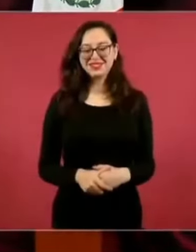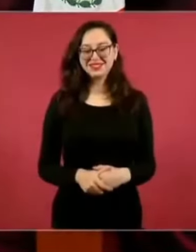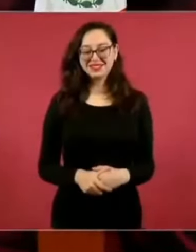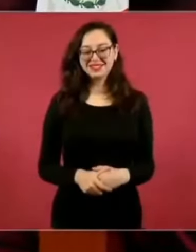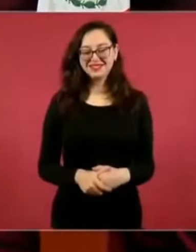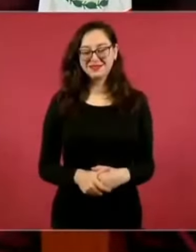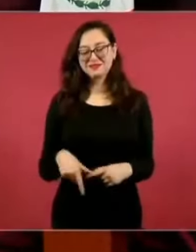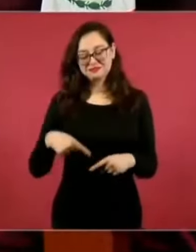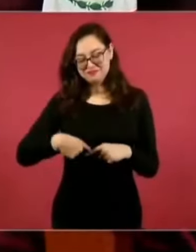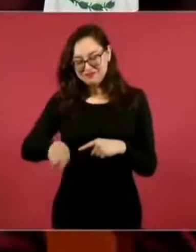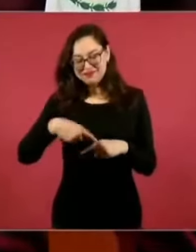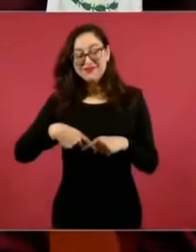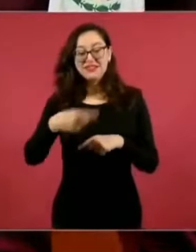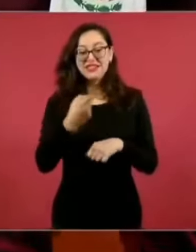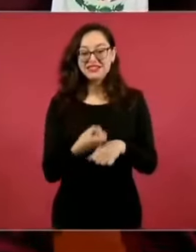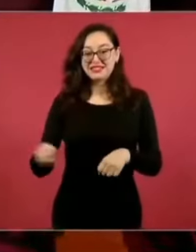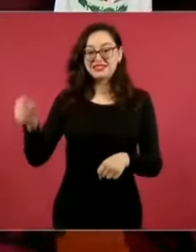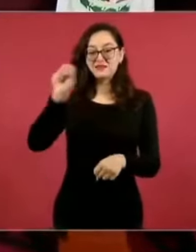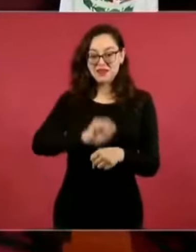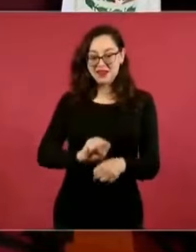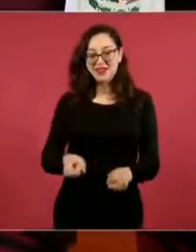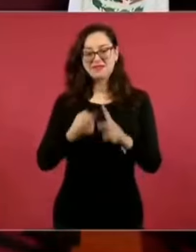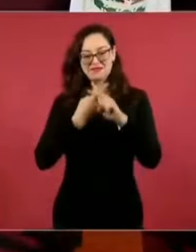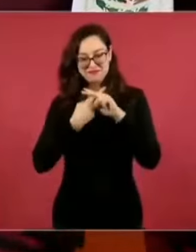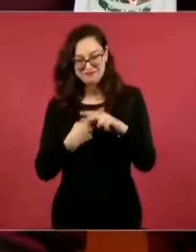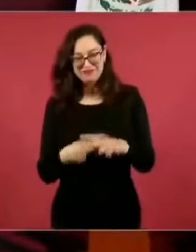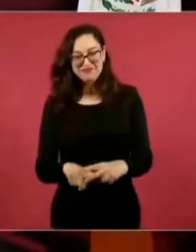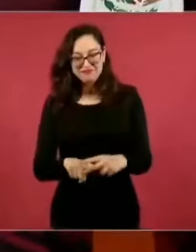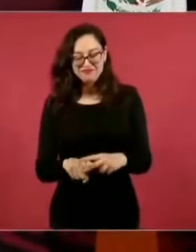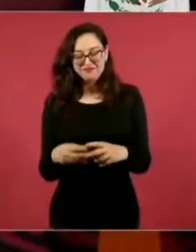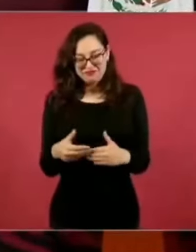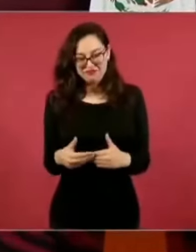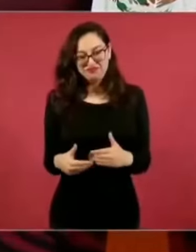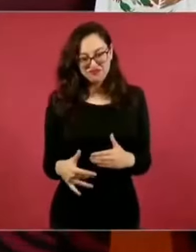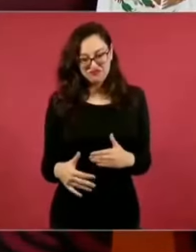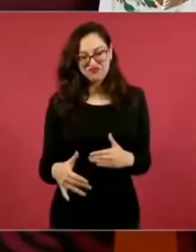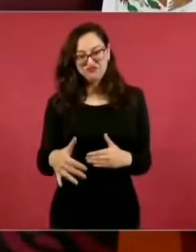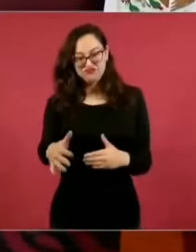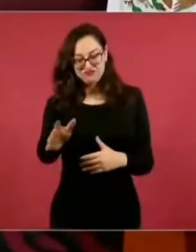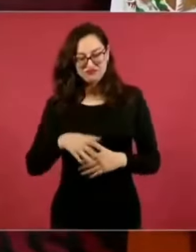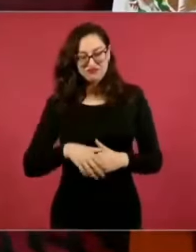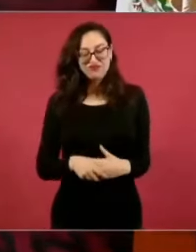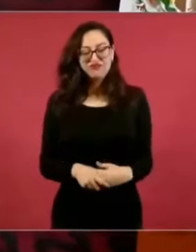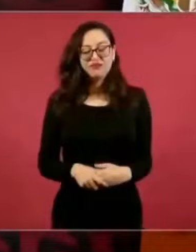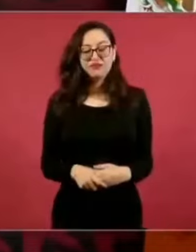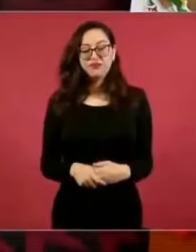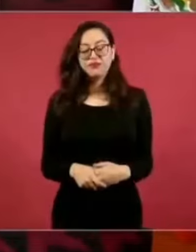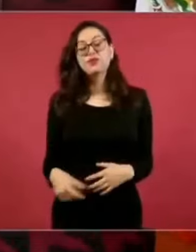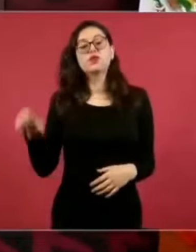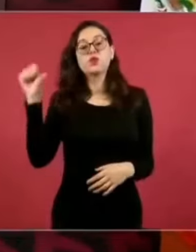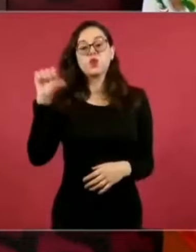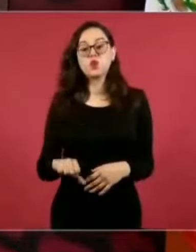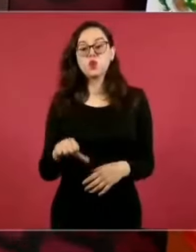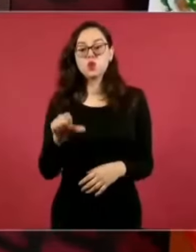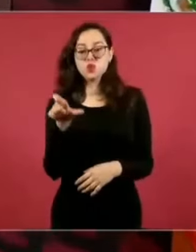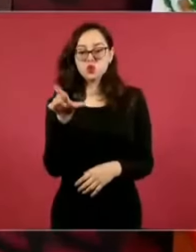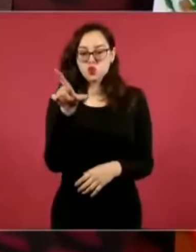lunes vamos con el quién es quién en los precios,